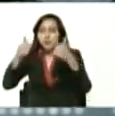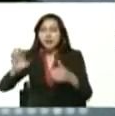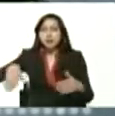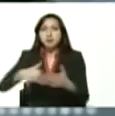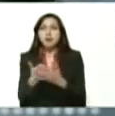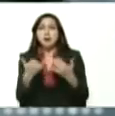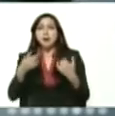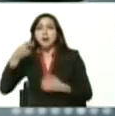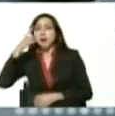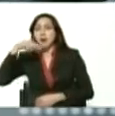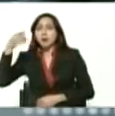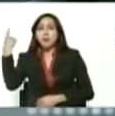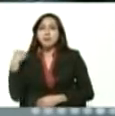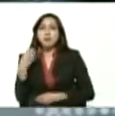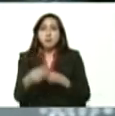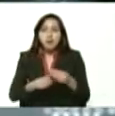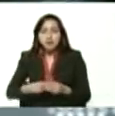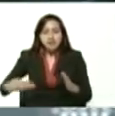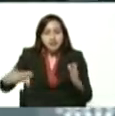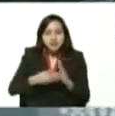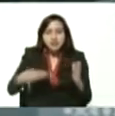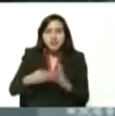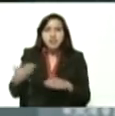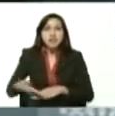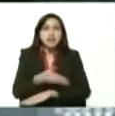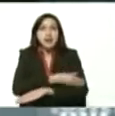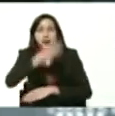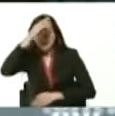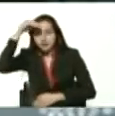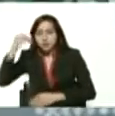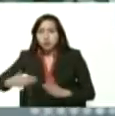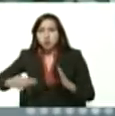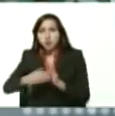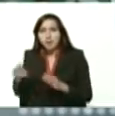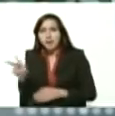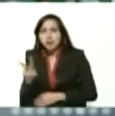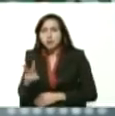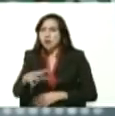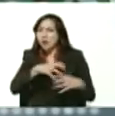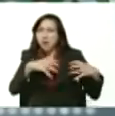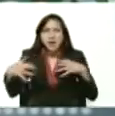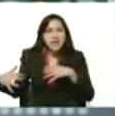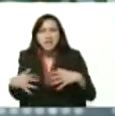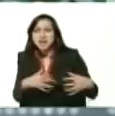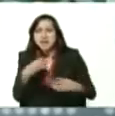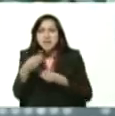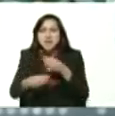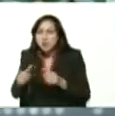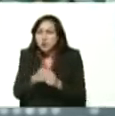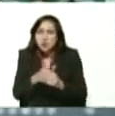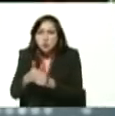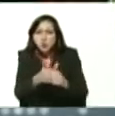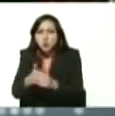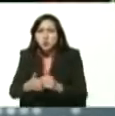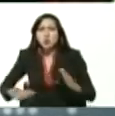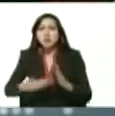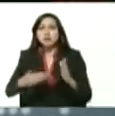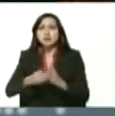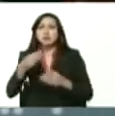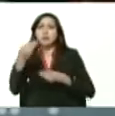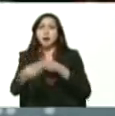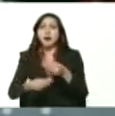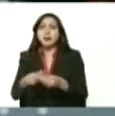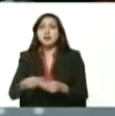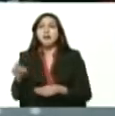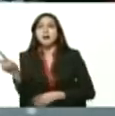inclemente cruel del expresidente Trump contra Venezuela una guerra cruel para destruir los cimientos de la